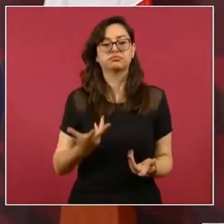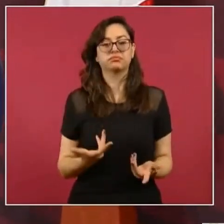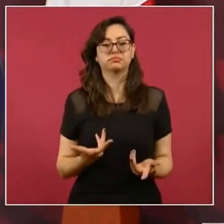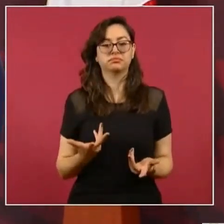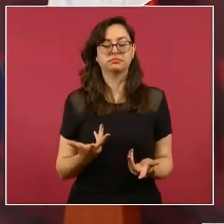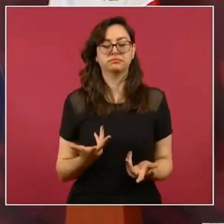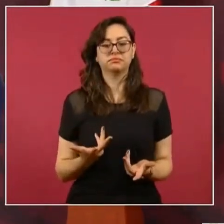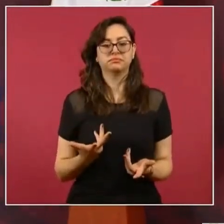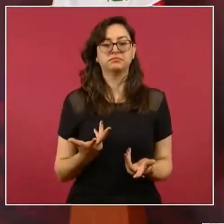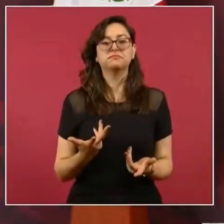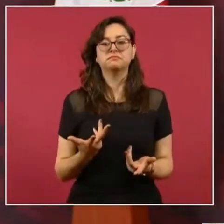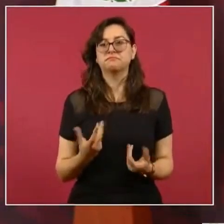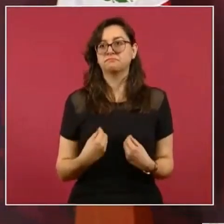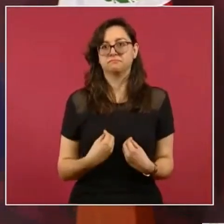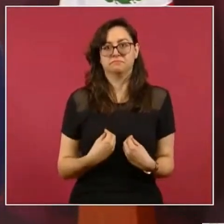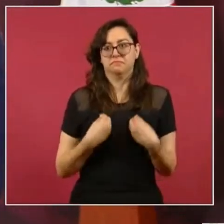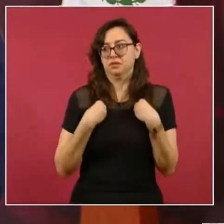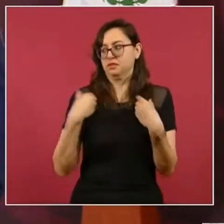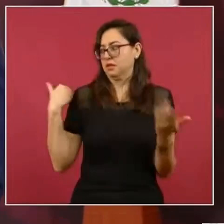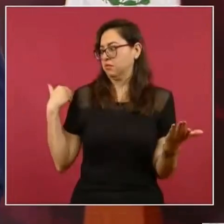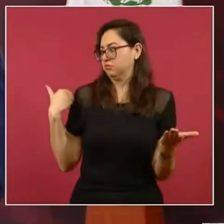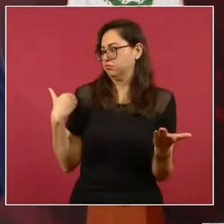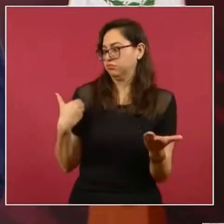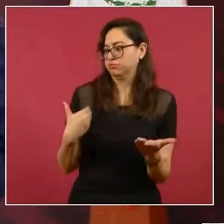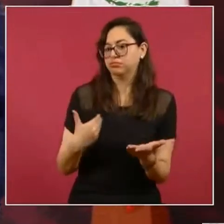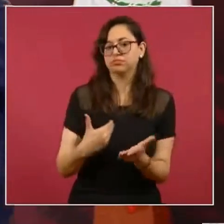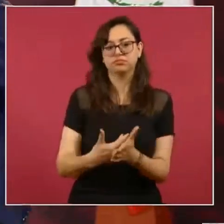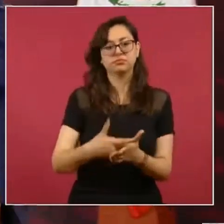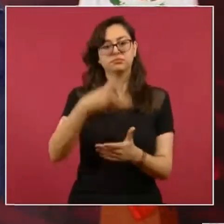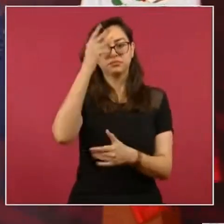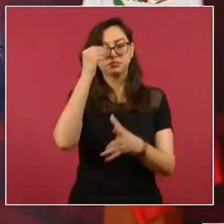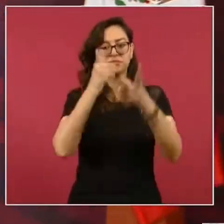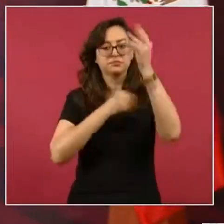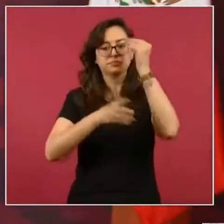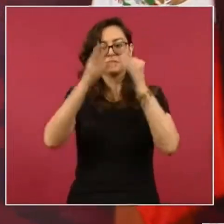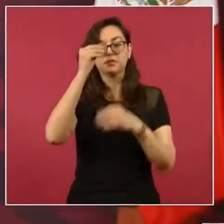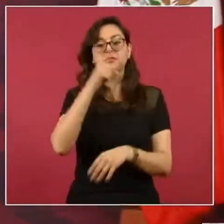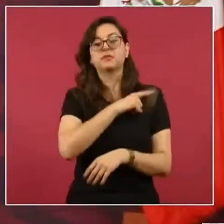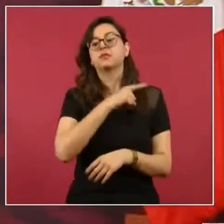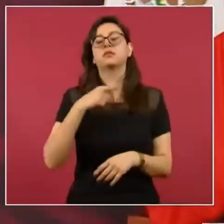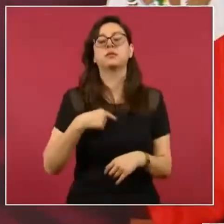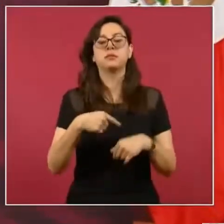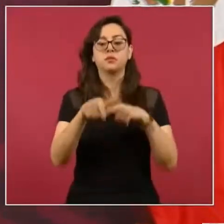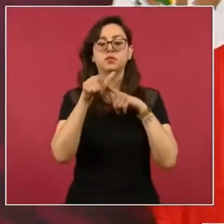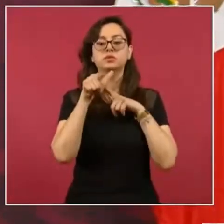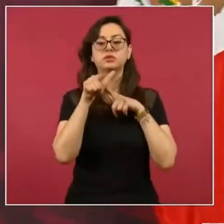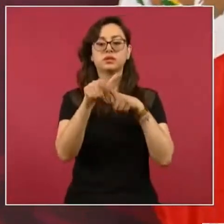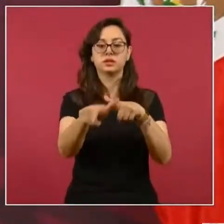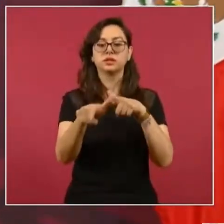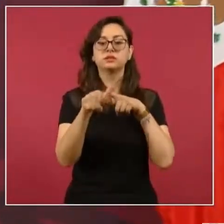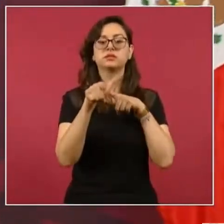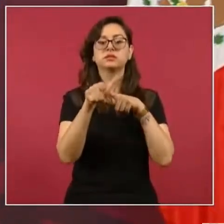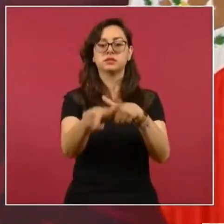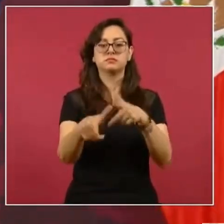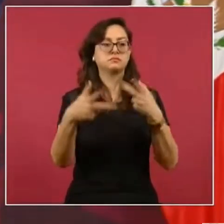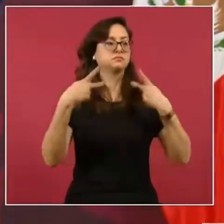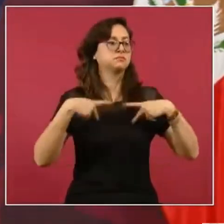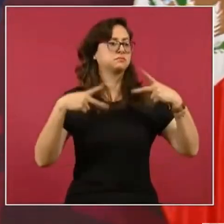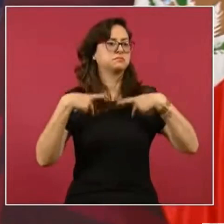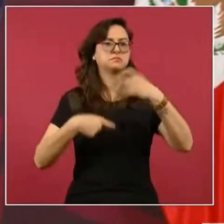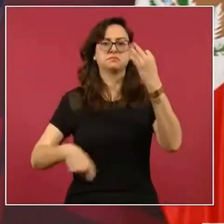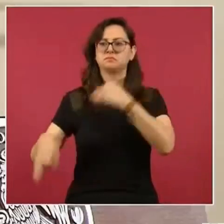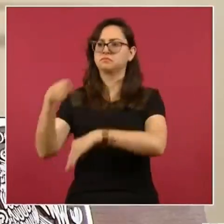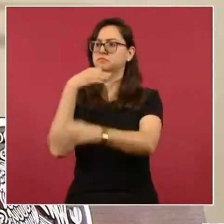y tenemos que seguir adelante, estamos invitando a toda la gente